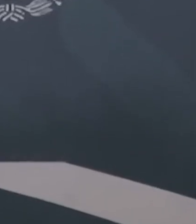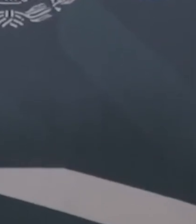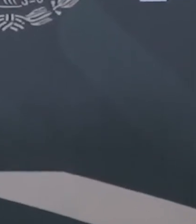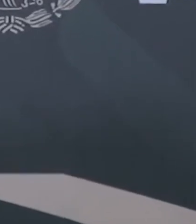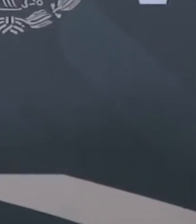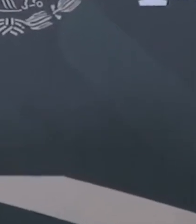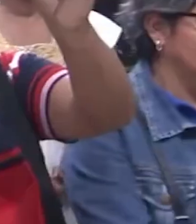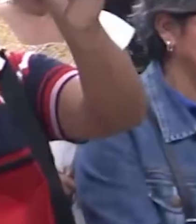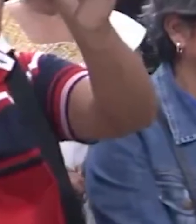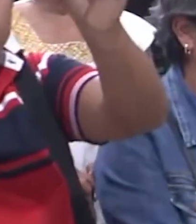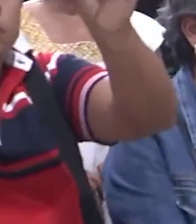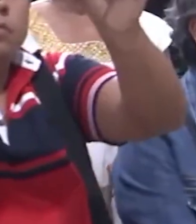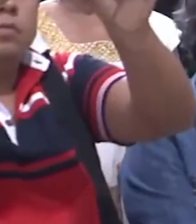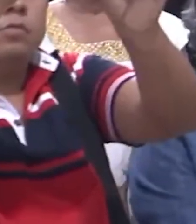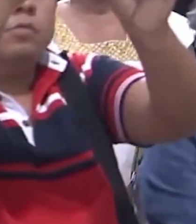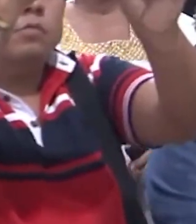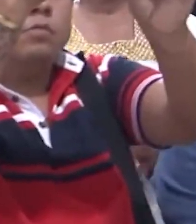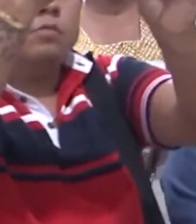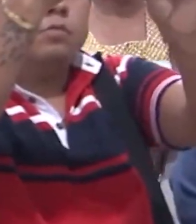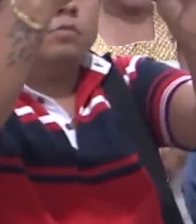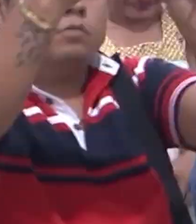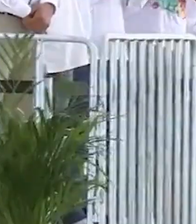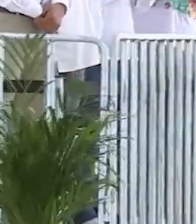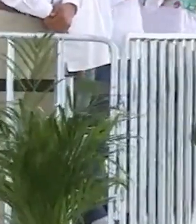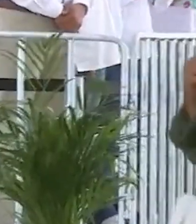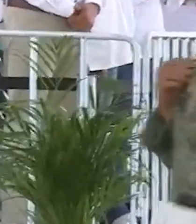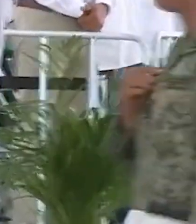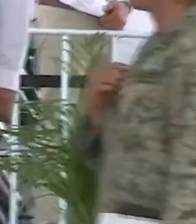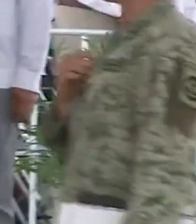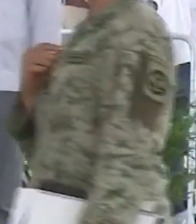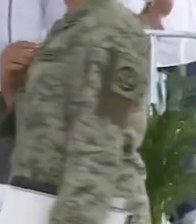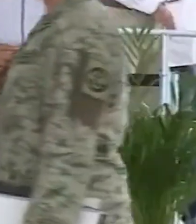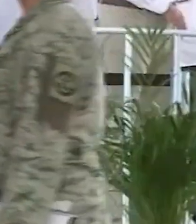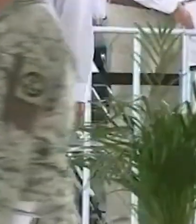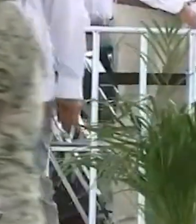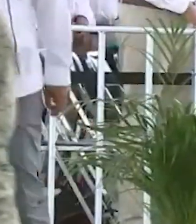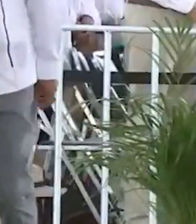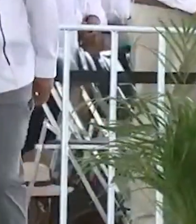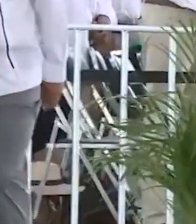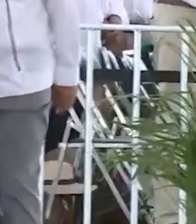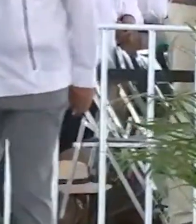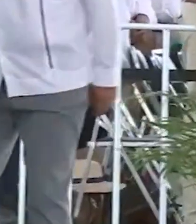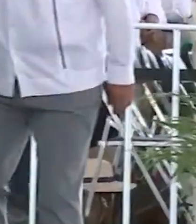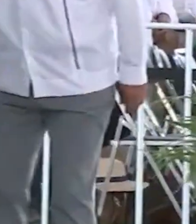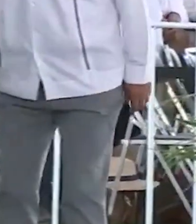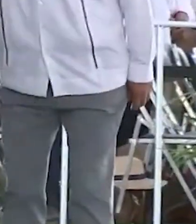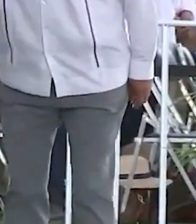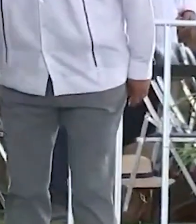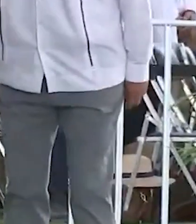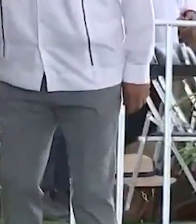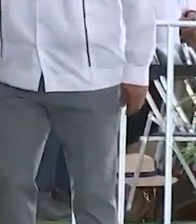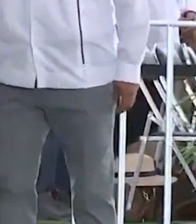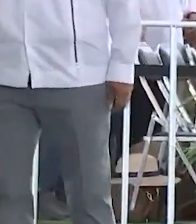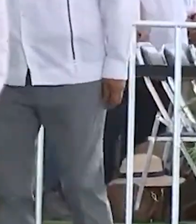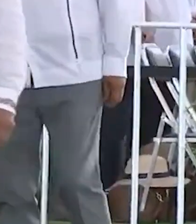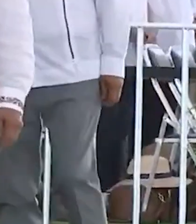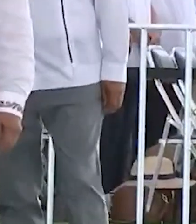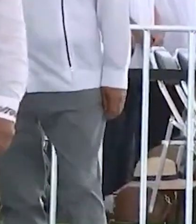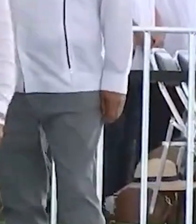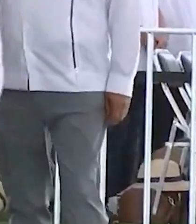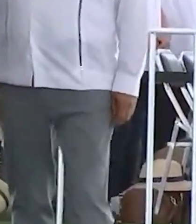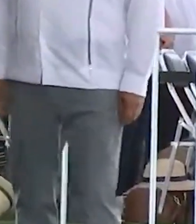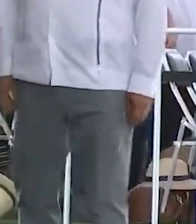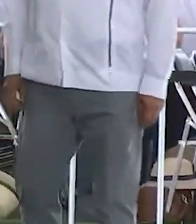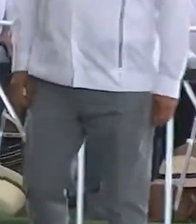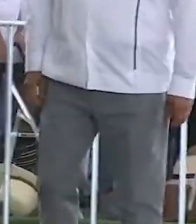Claudia Chainbaum y con gobernadores y gobernadoras de Morena. El mandatario aseguró que la reunión fue muy bien y que fue una buena conversación en